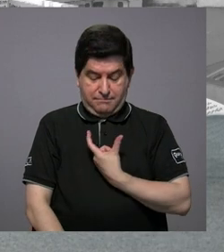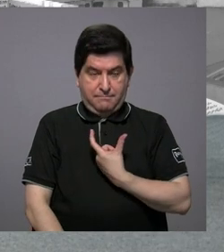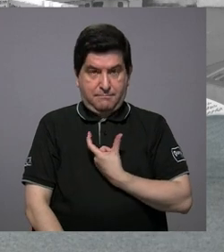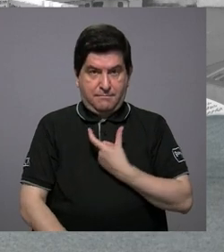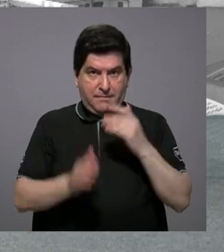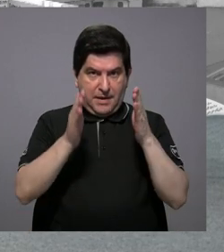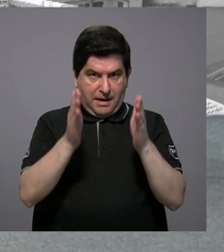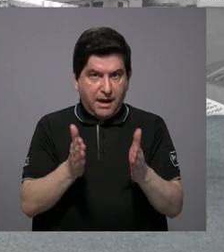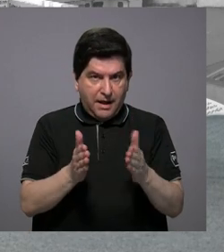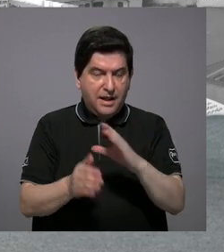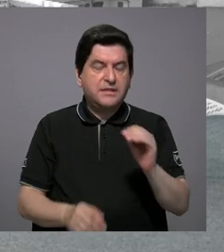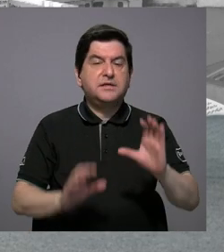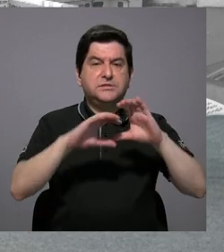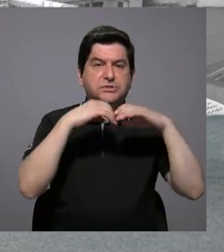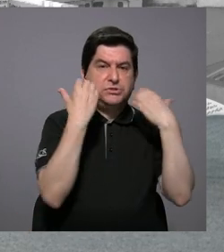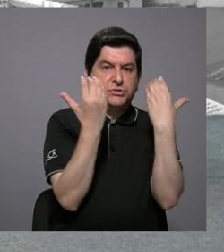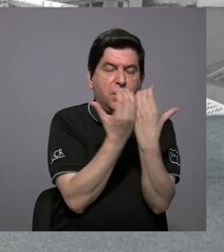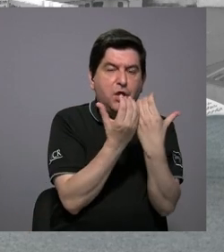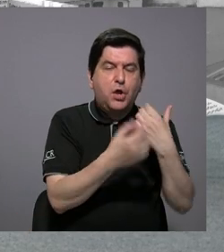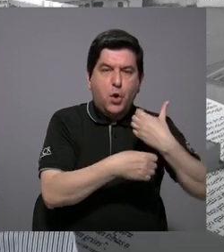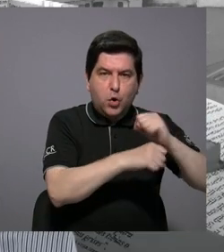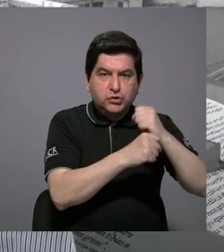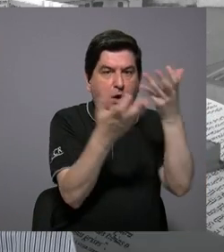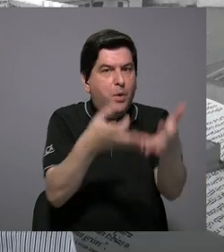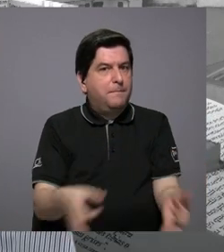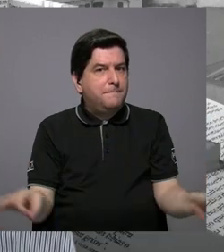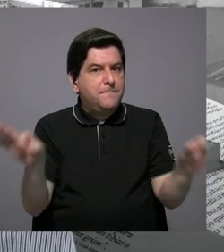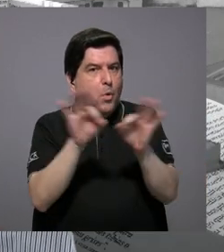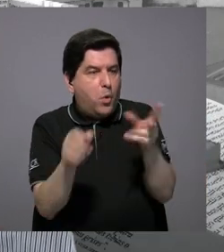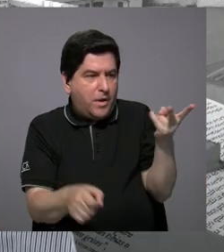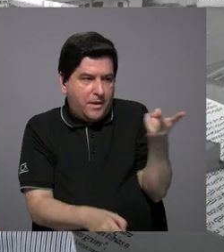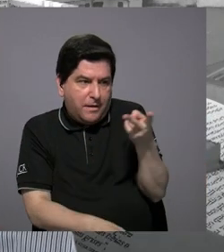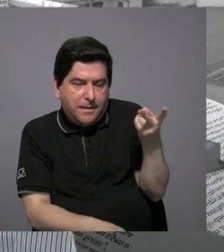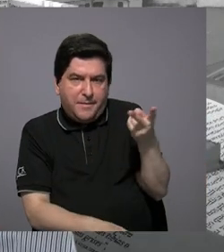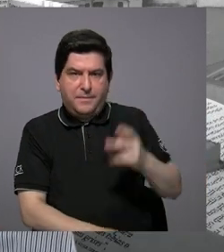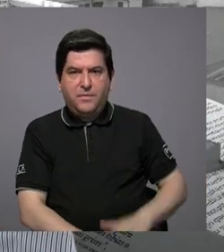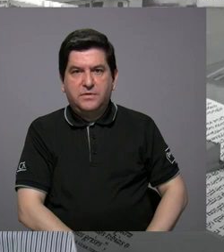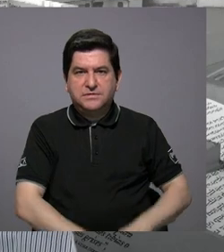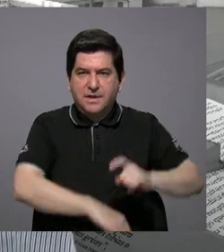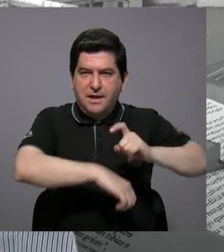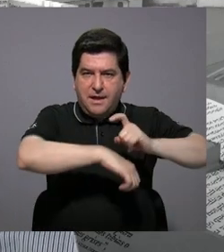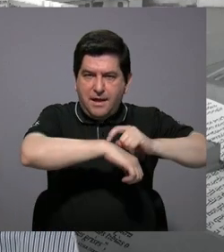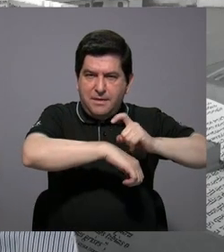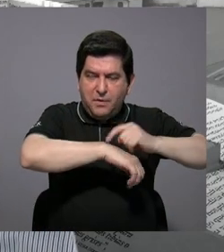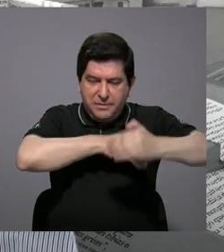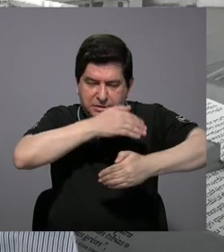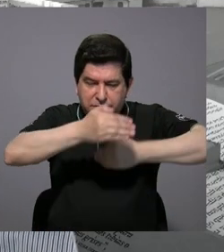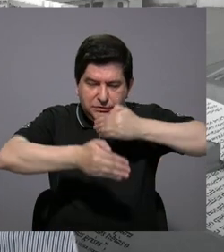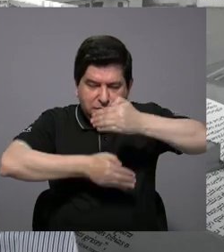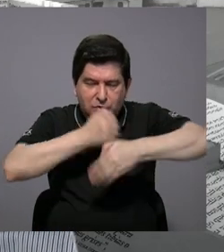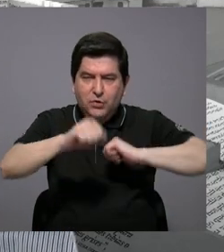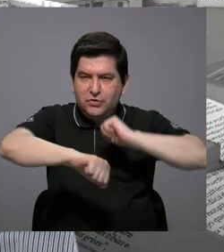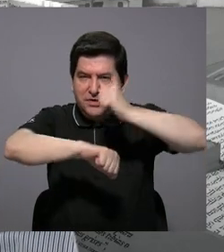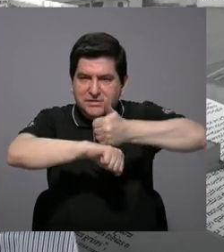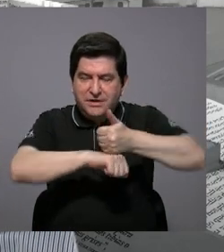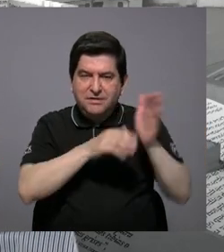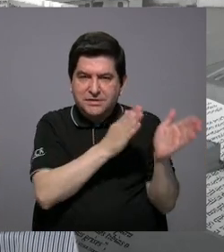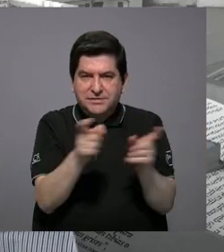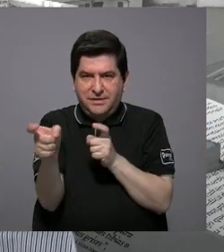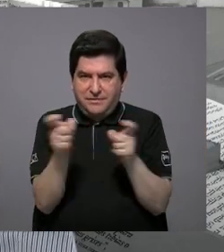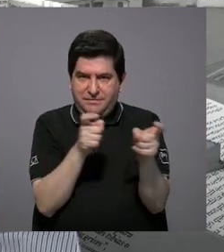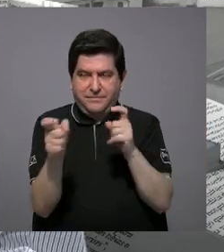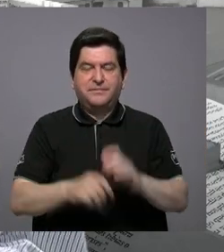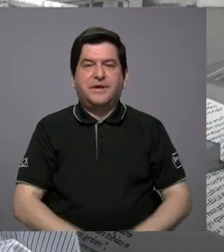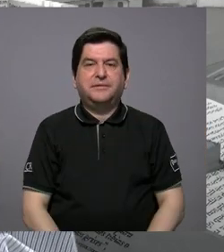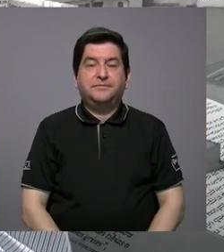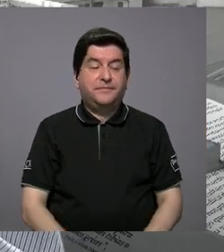y los consejos tienen una gran importancia en el proceso de creación de planos reguladores.